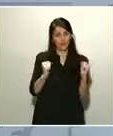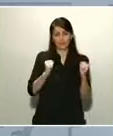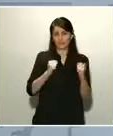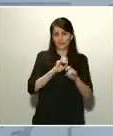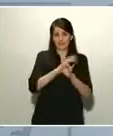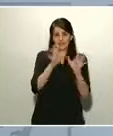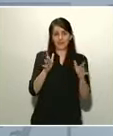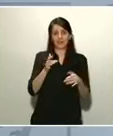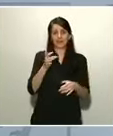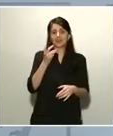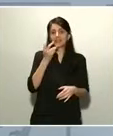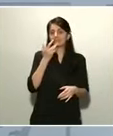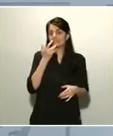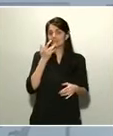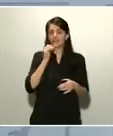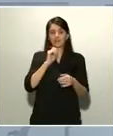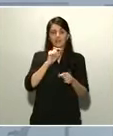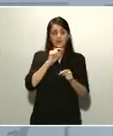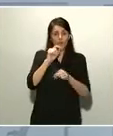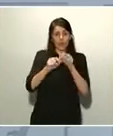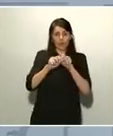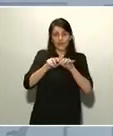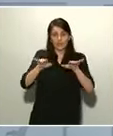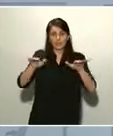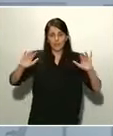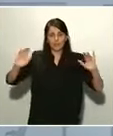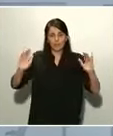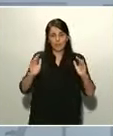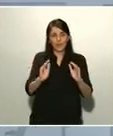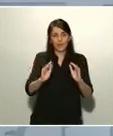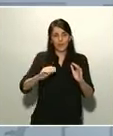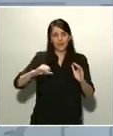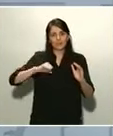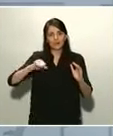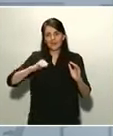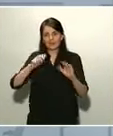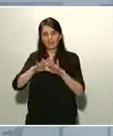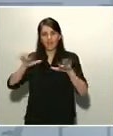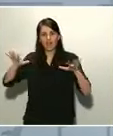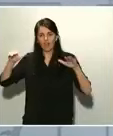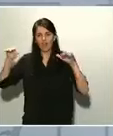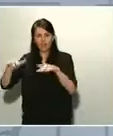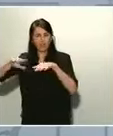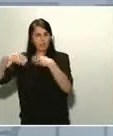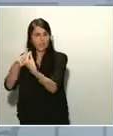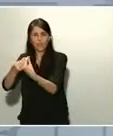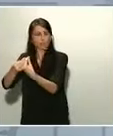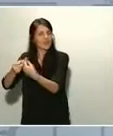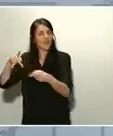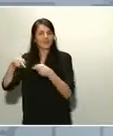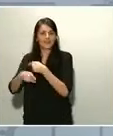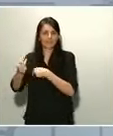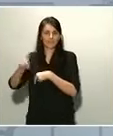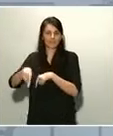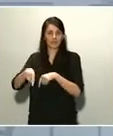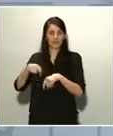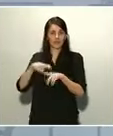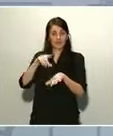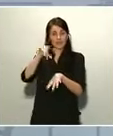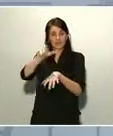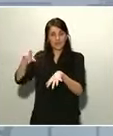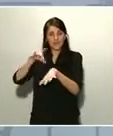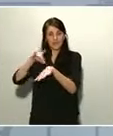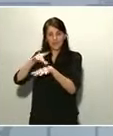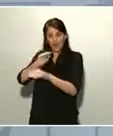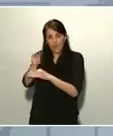contagios, los hospitales podrán evitar el colapso y curar a una gran cantidad de personas. Y el frente del confinamiento